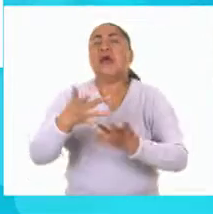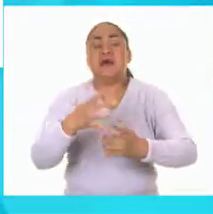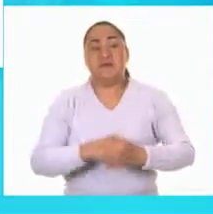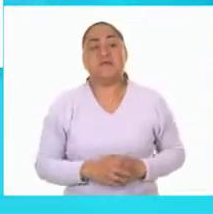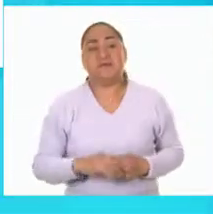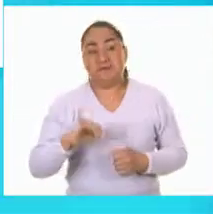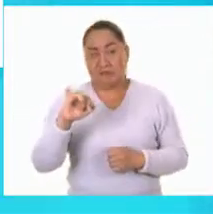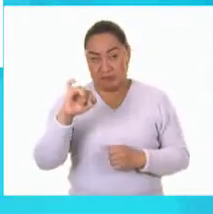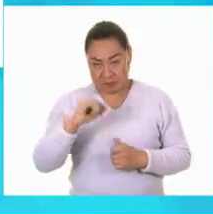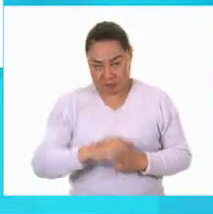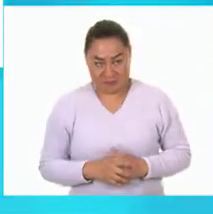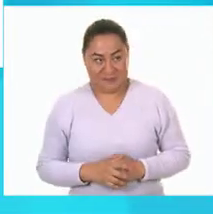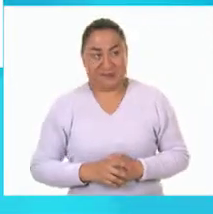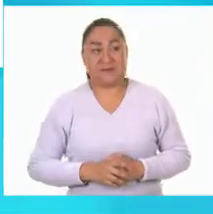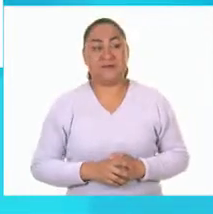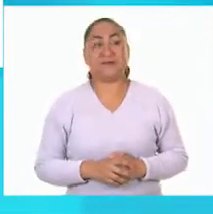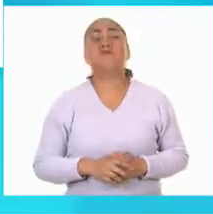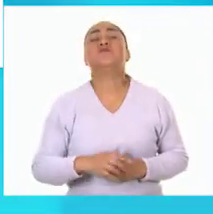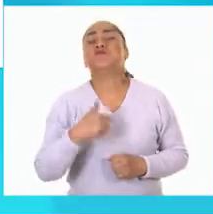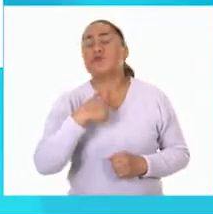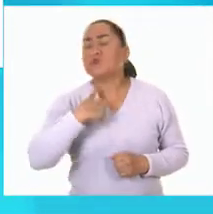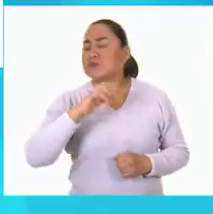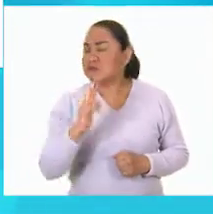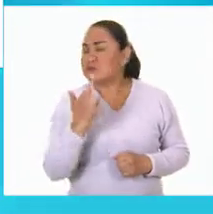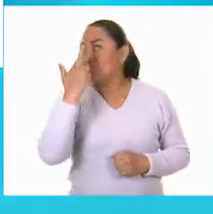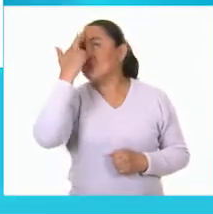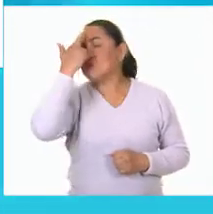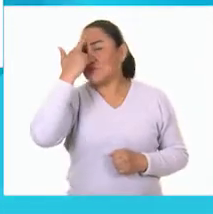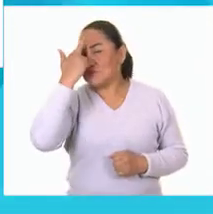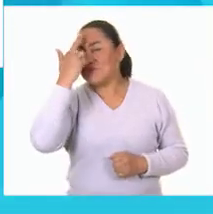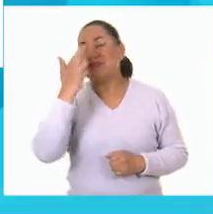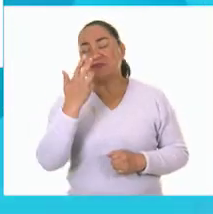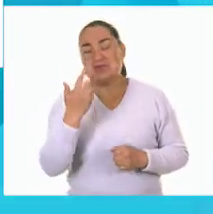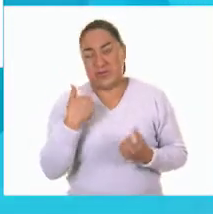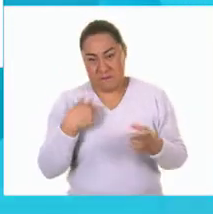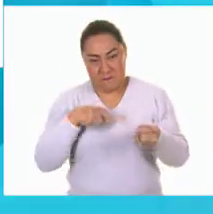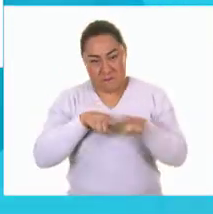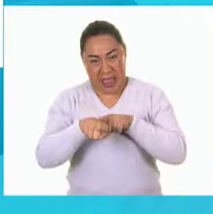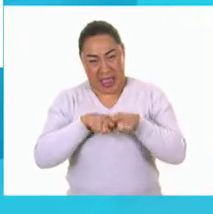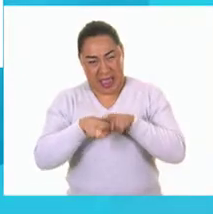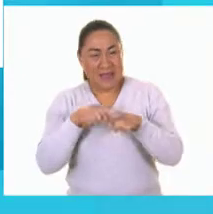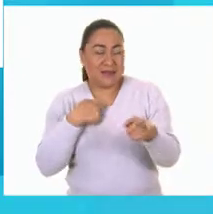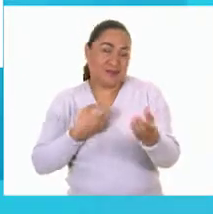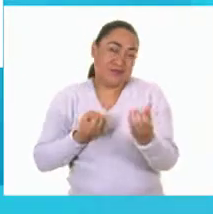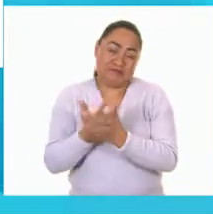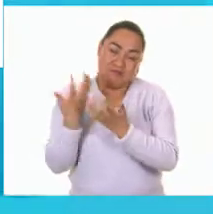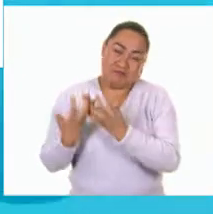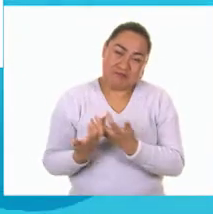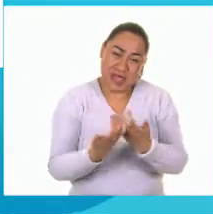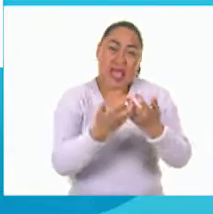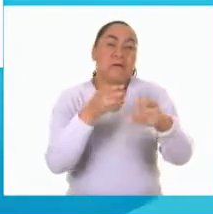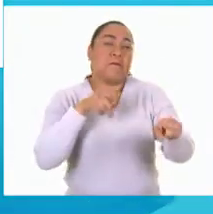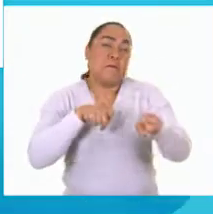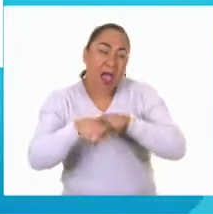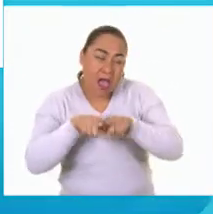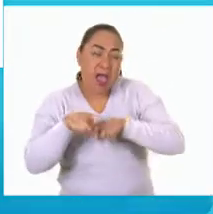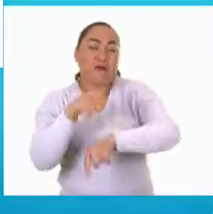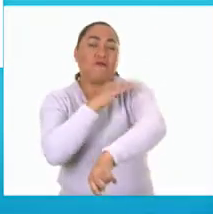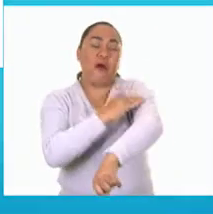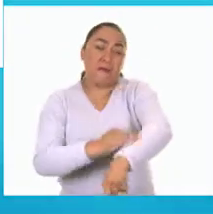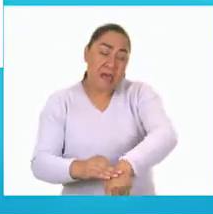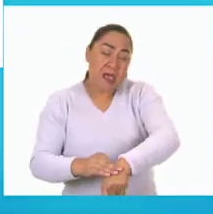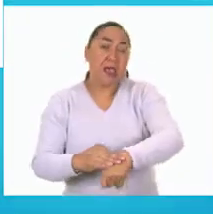bien. Recuerdo cuando salíamos con mis hermanos y familiares y